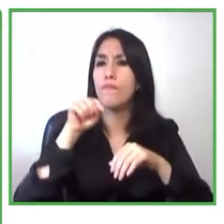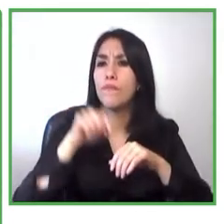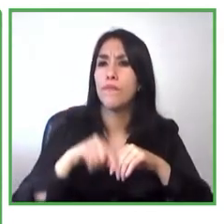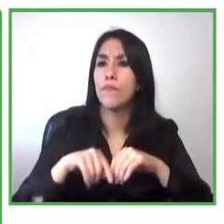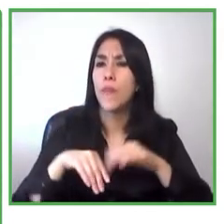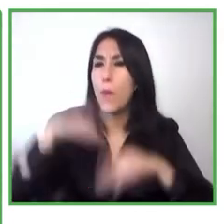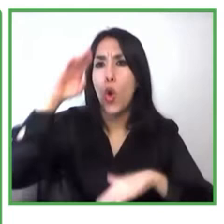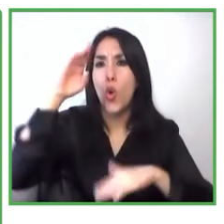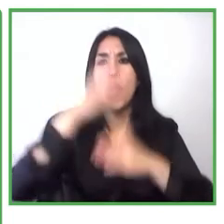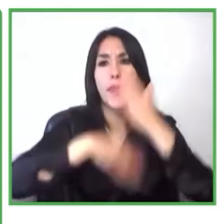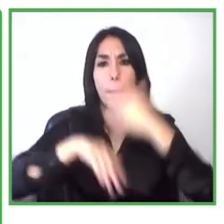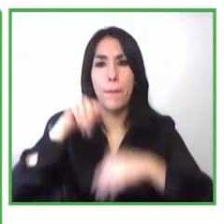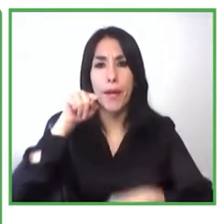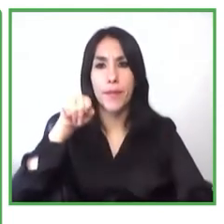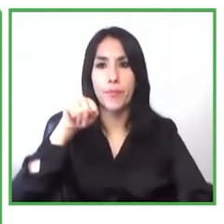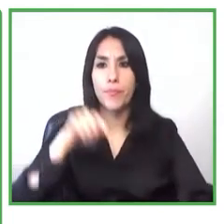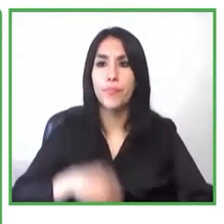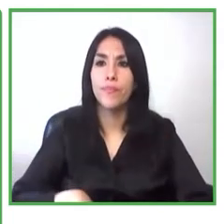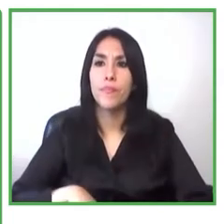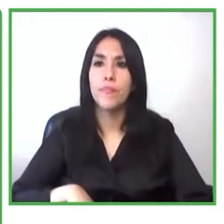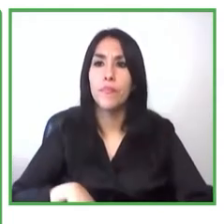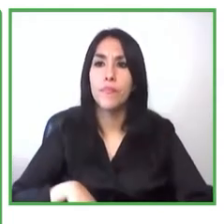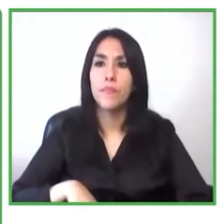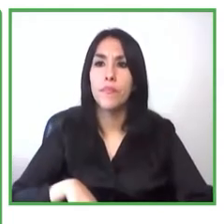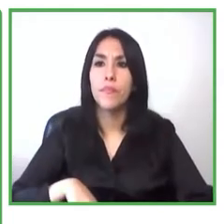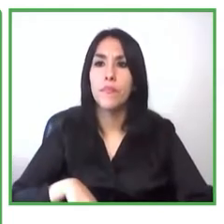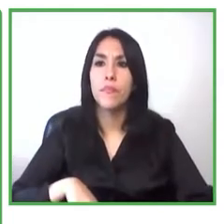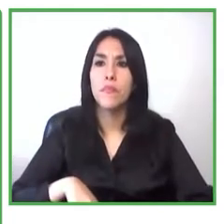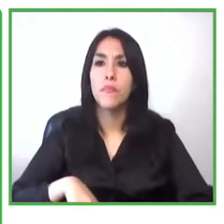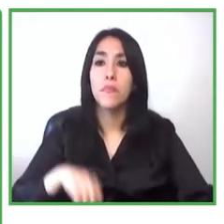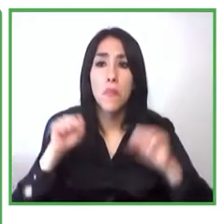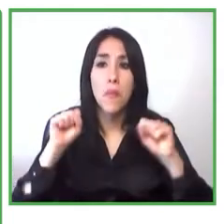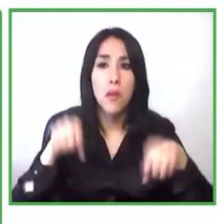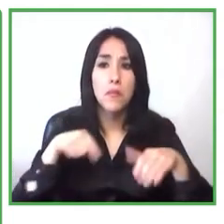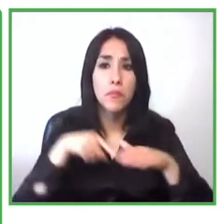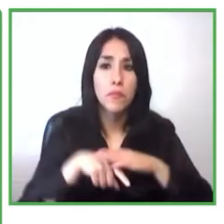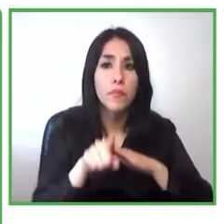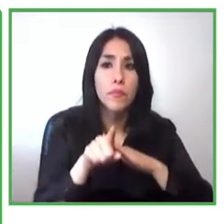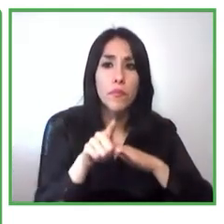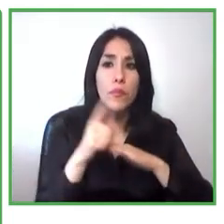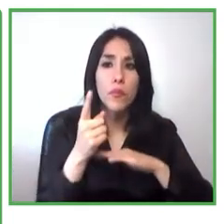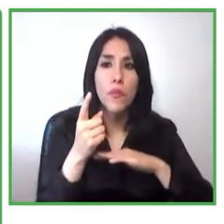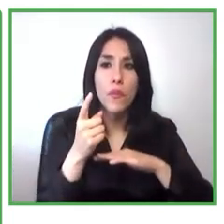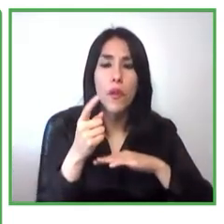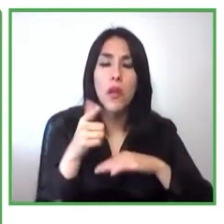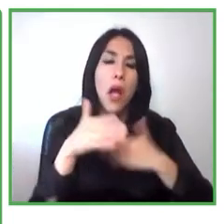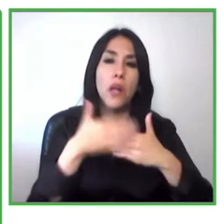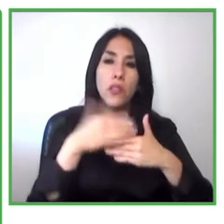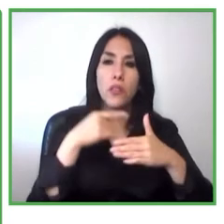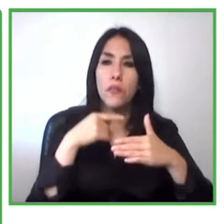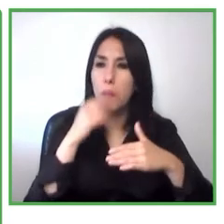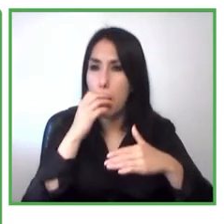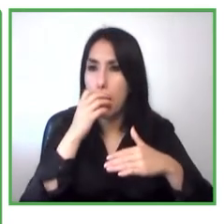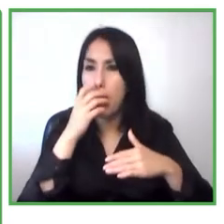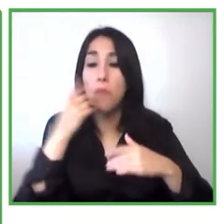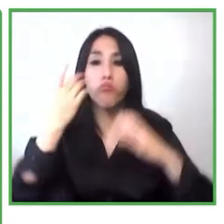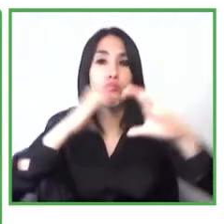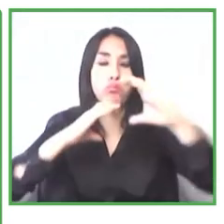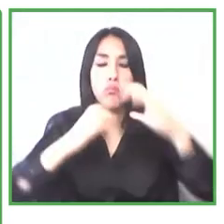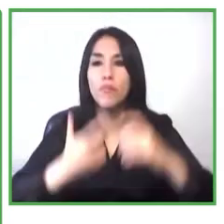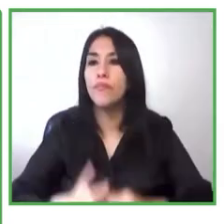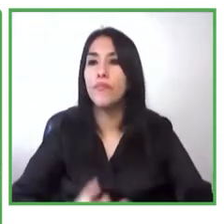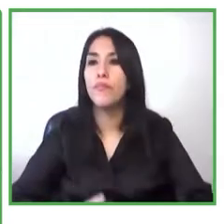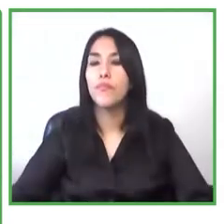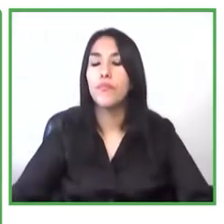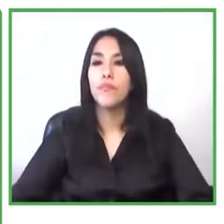venir a nuestros centros hemos creado esta aplicación como digo y es uno